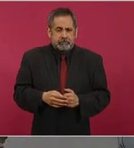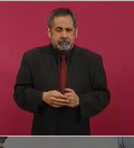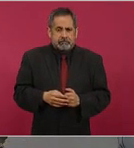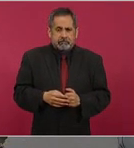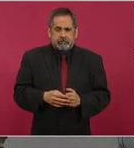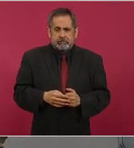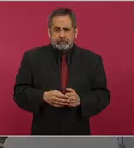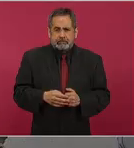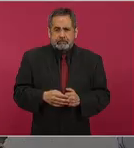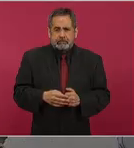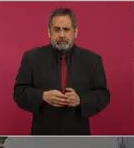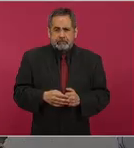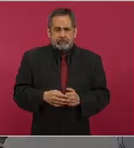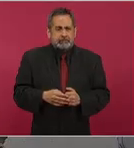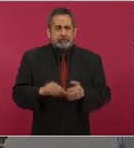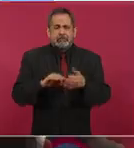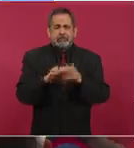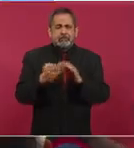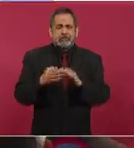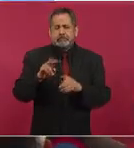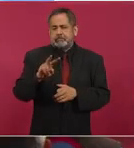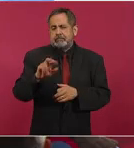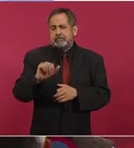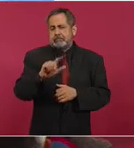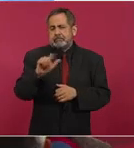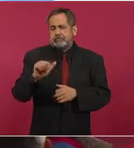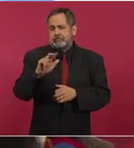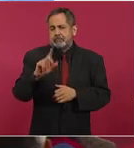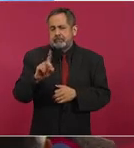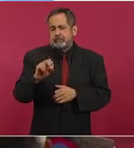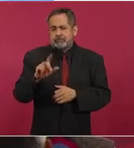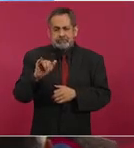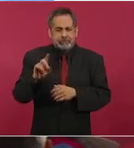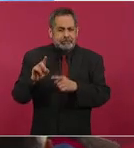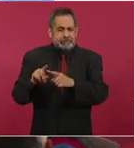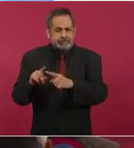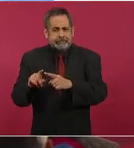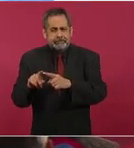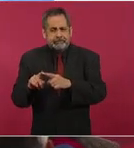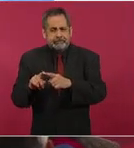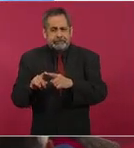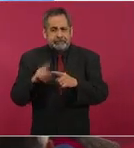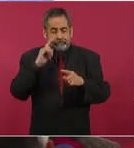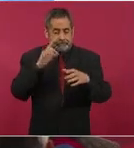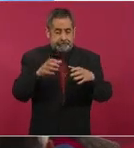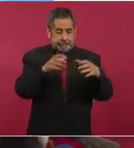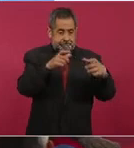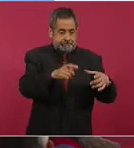por Valladolid, para unir cenotes